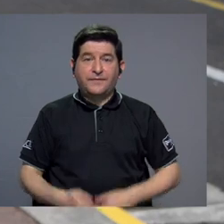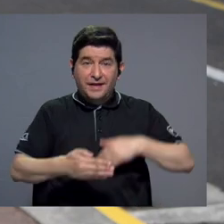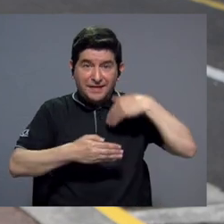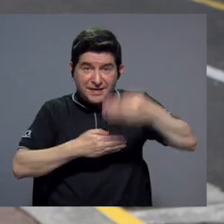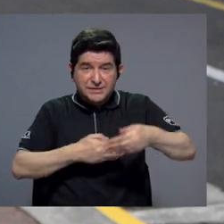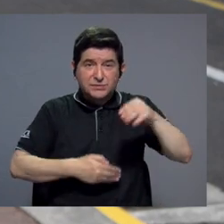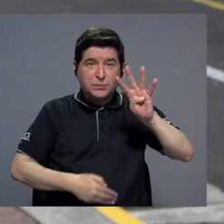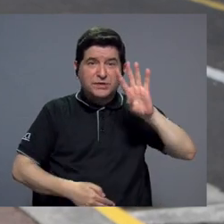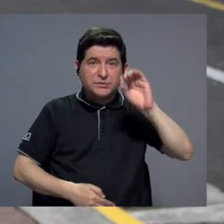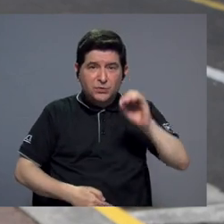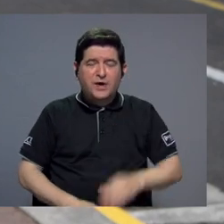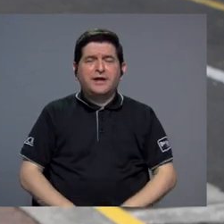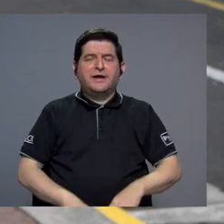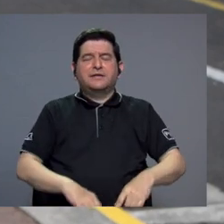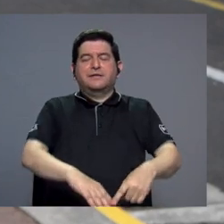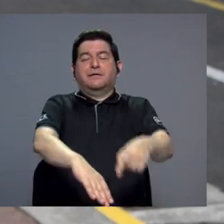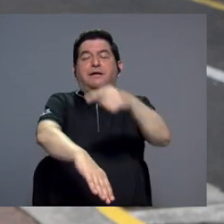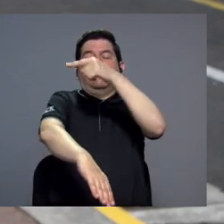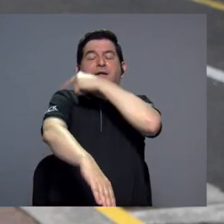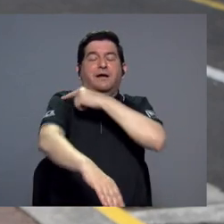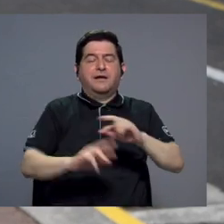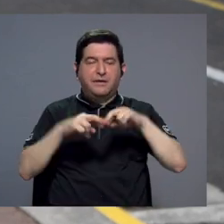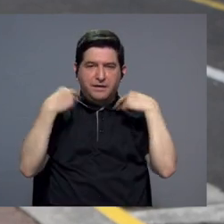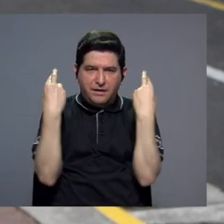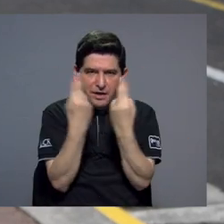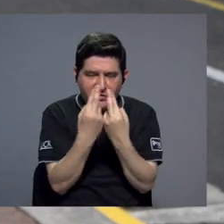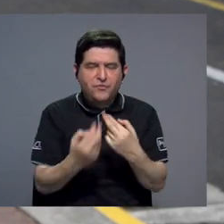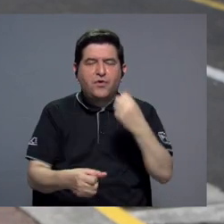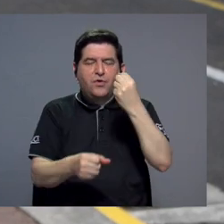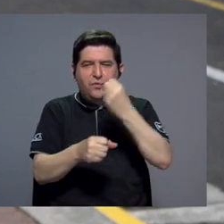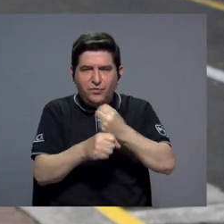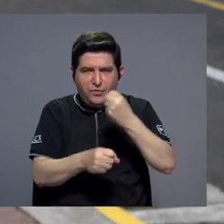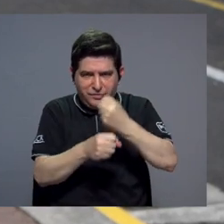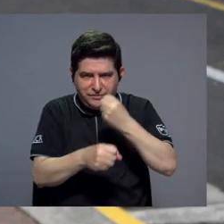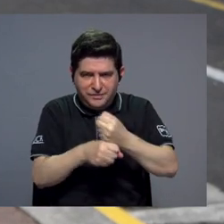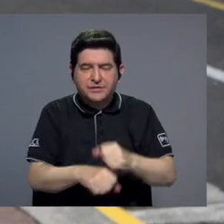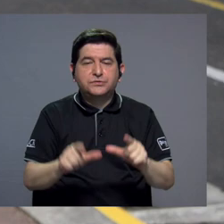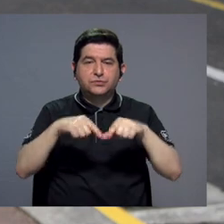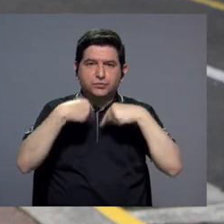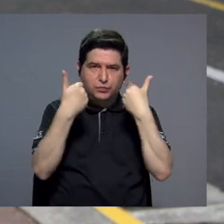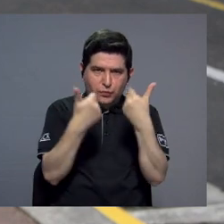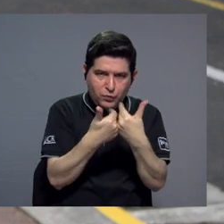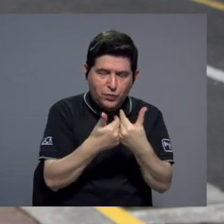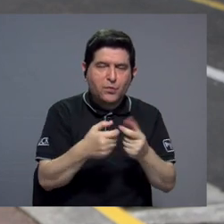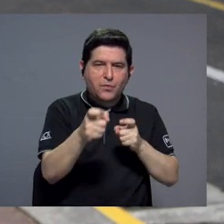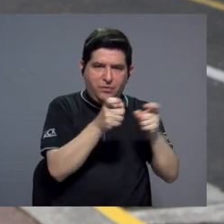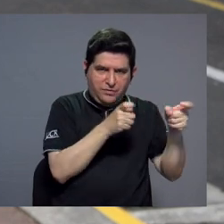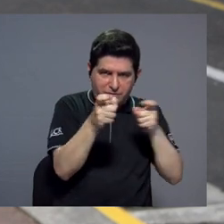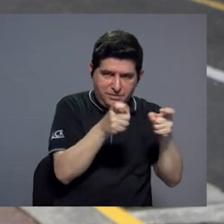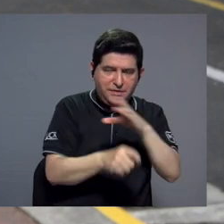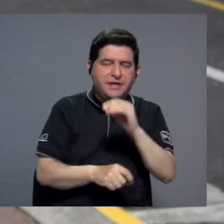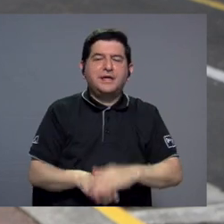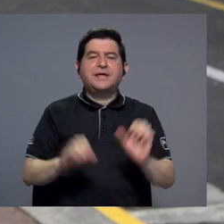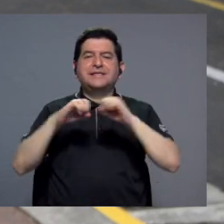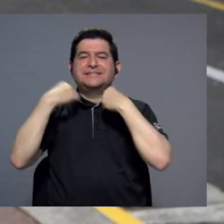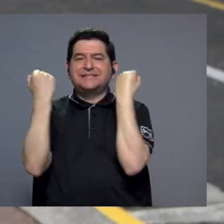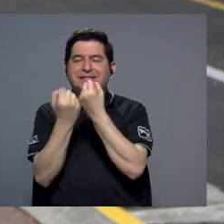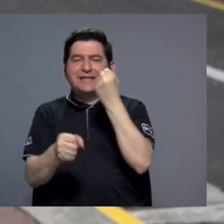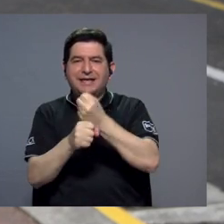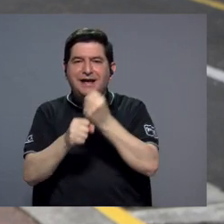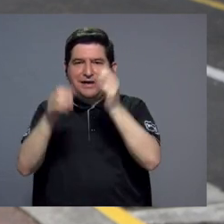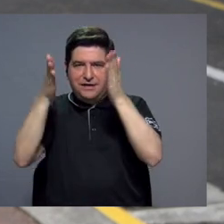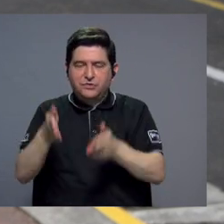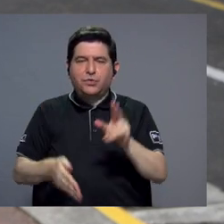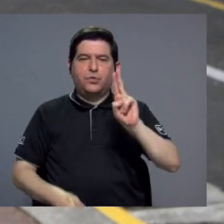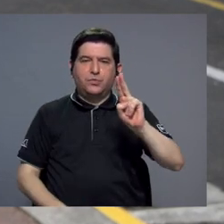Tras más de 40 largas y productivas sesiones de negociación entre las representaciones de la Administración y del Sindicato